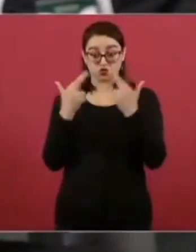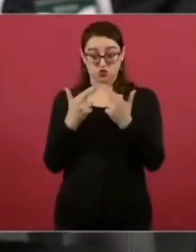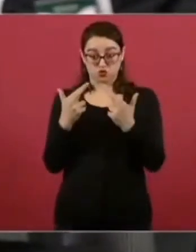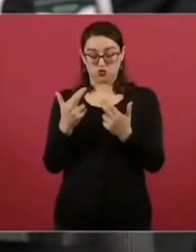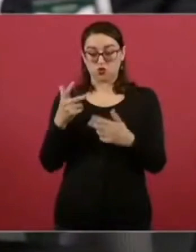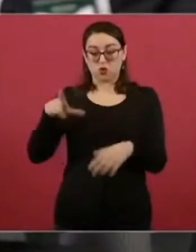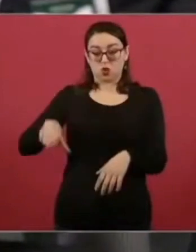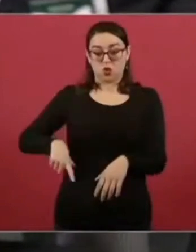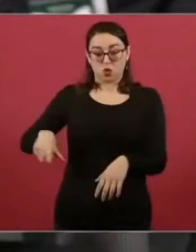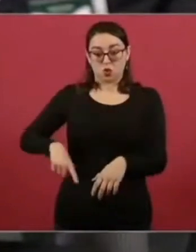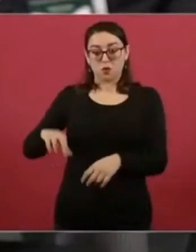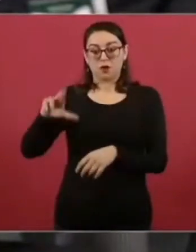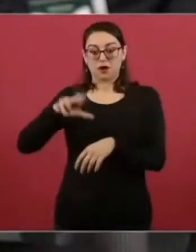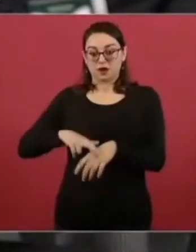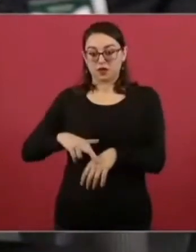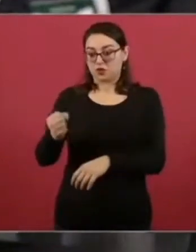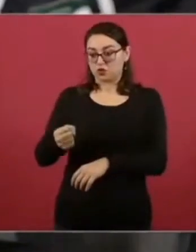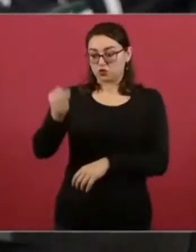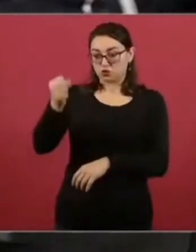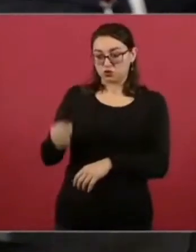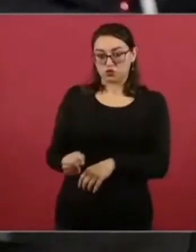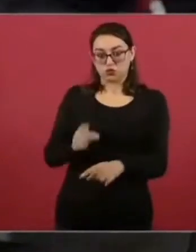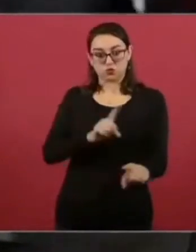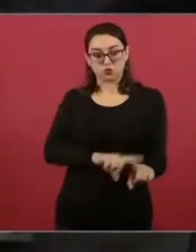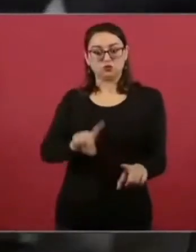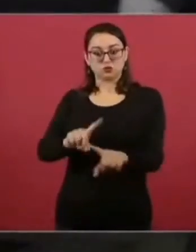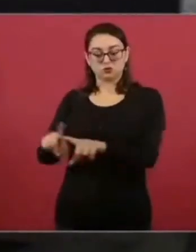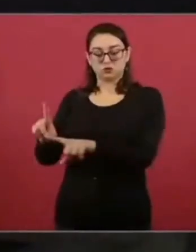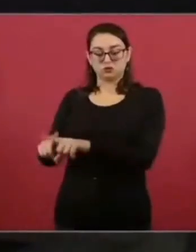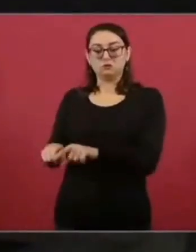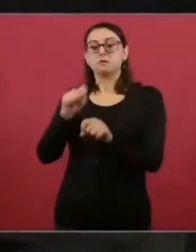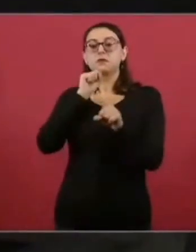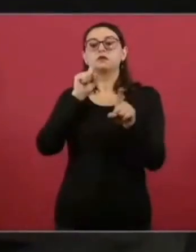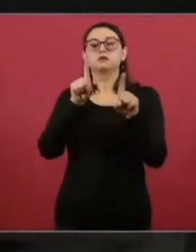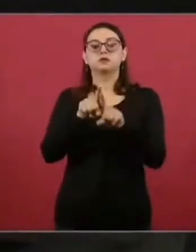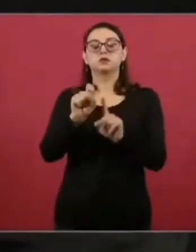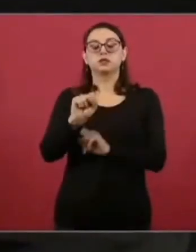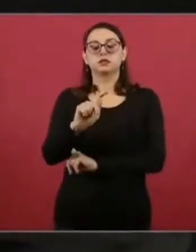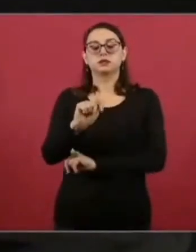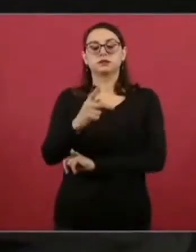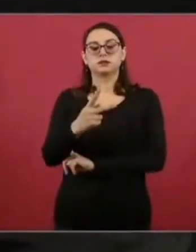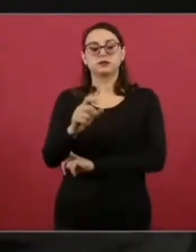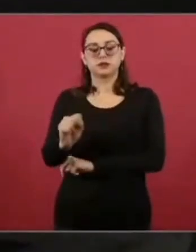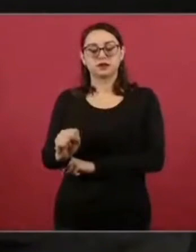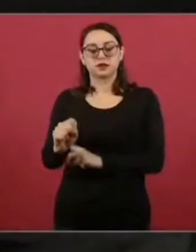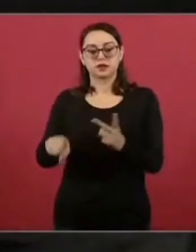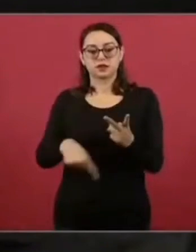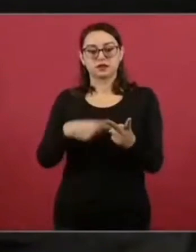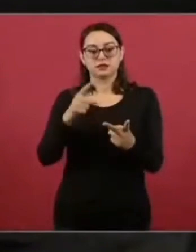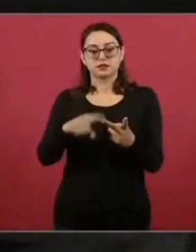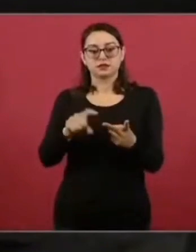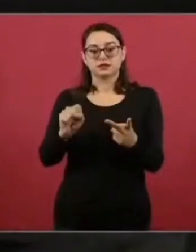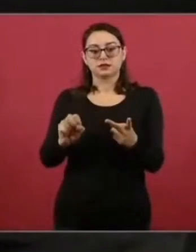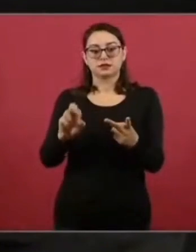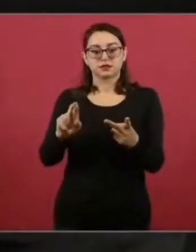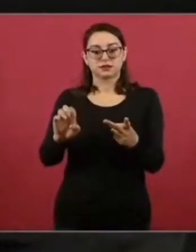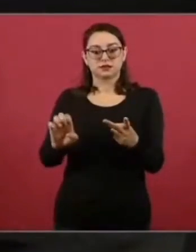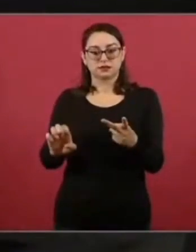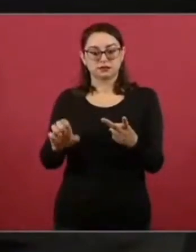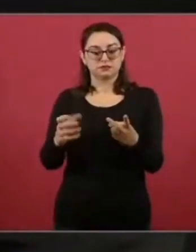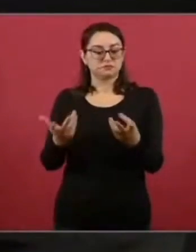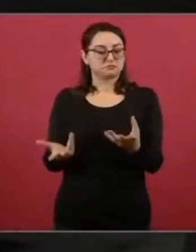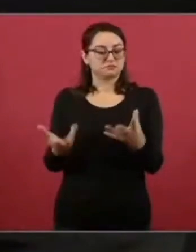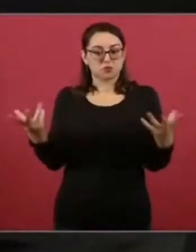vinieron funcionarios de la Secretaría del Trabajo, de Relaciones Exteriores,